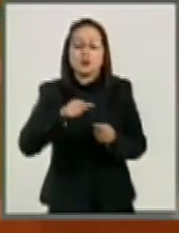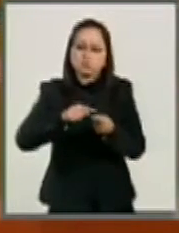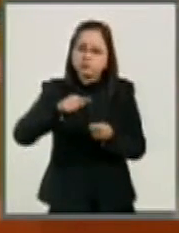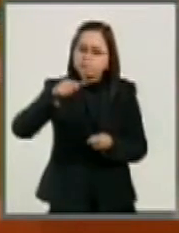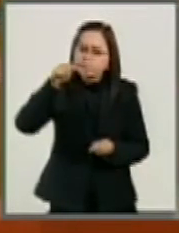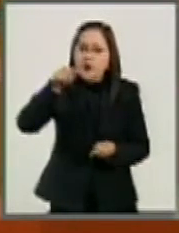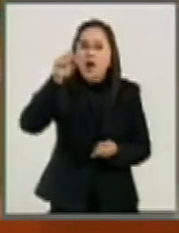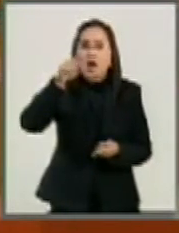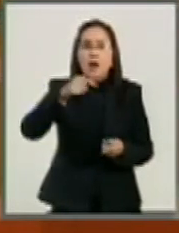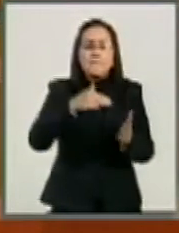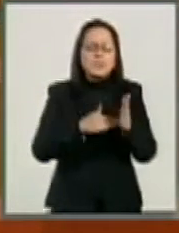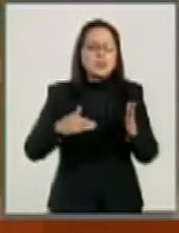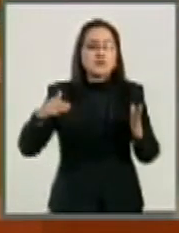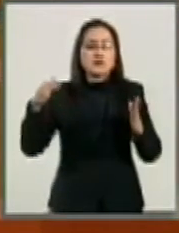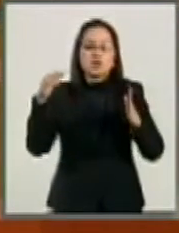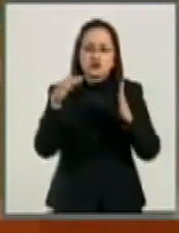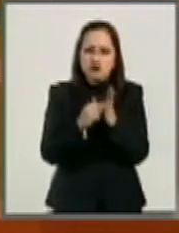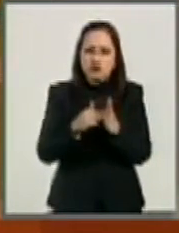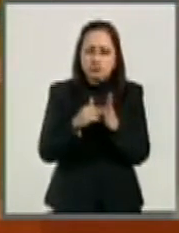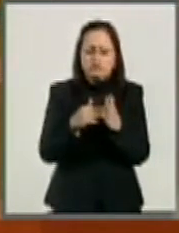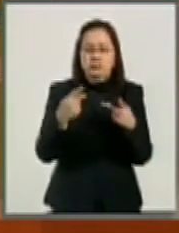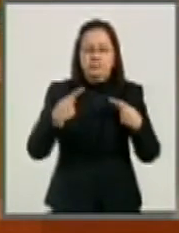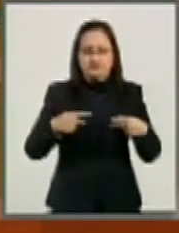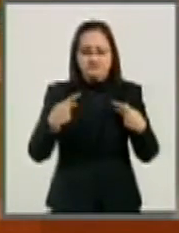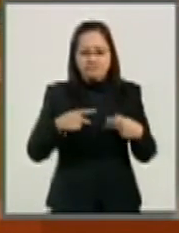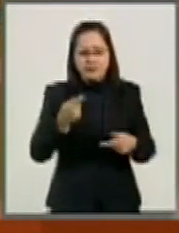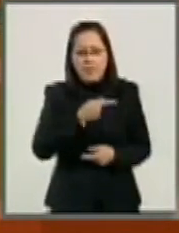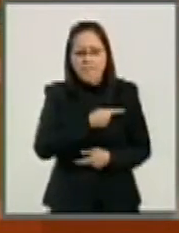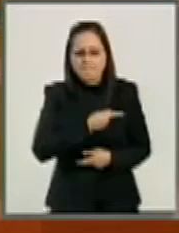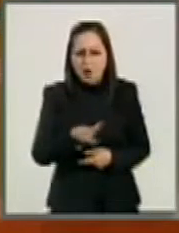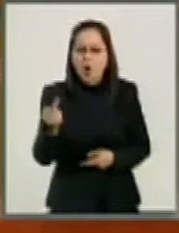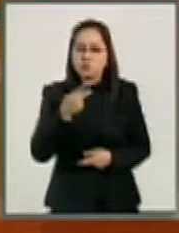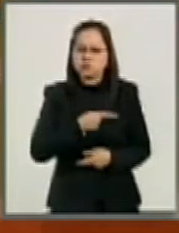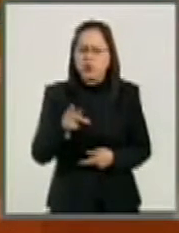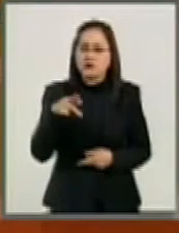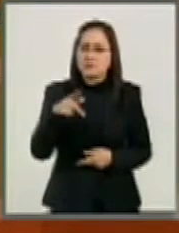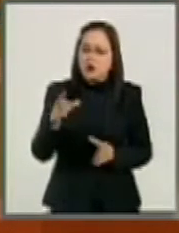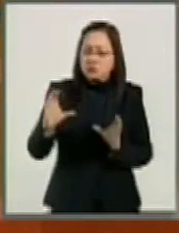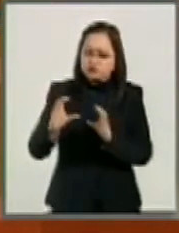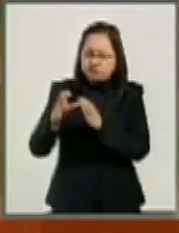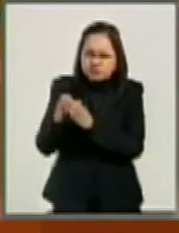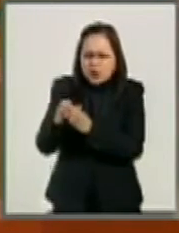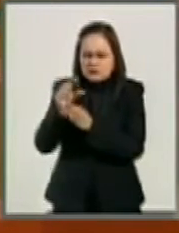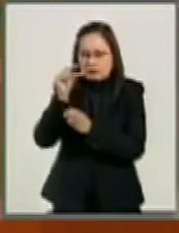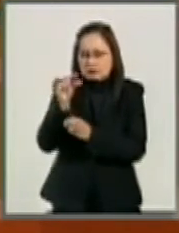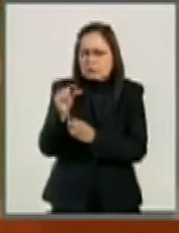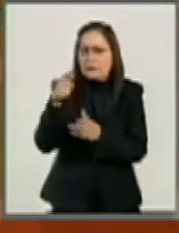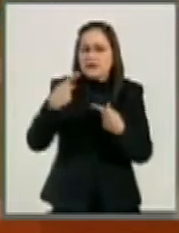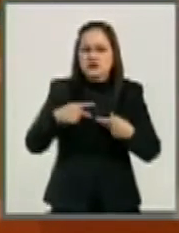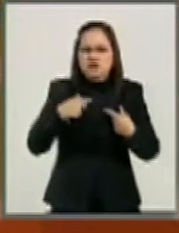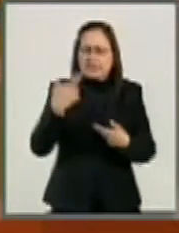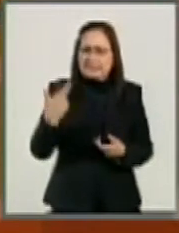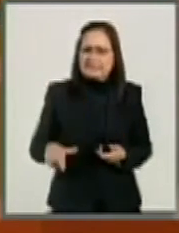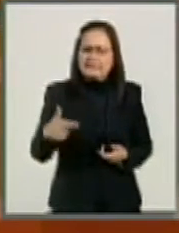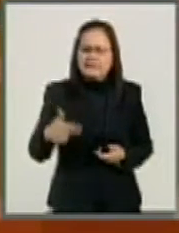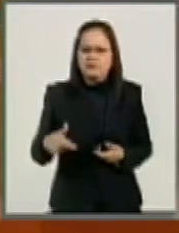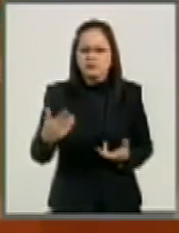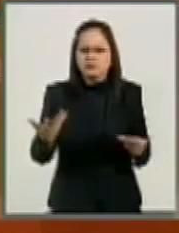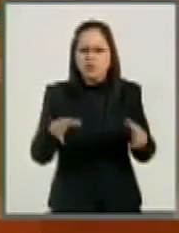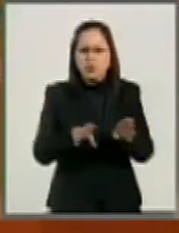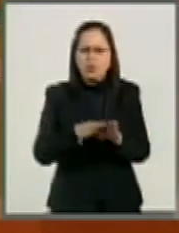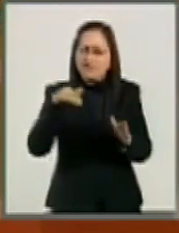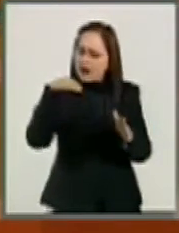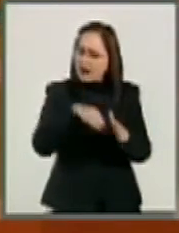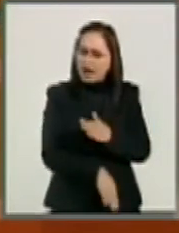pobreza entre millones y la multiplicación de la riqueza por unos cuantos revelan el fracaso de un modelo económico